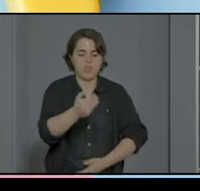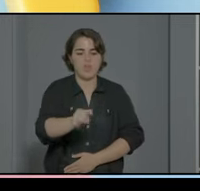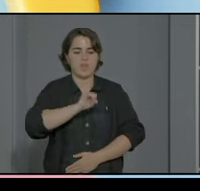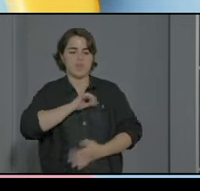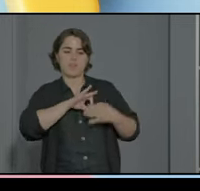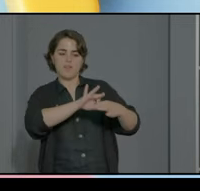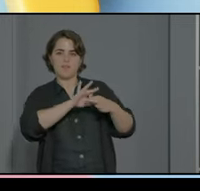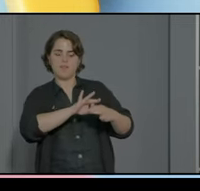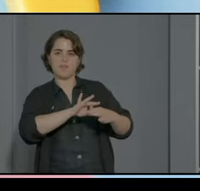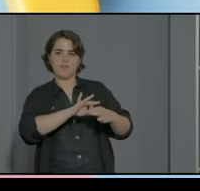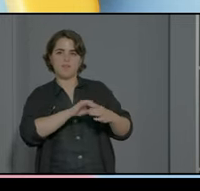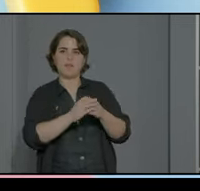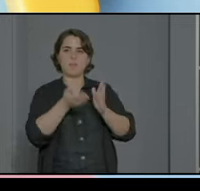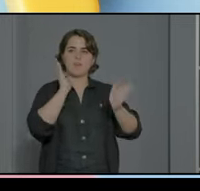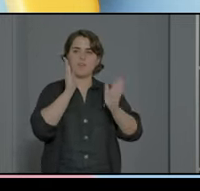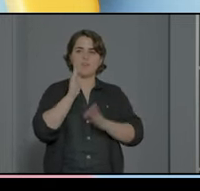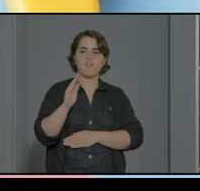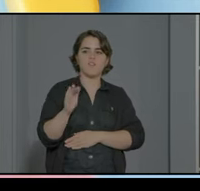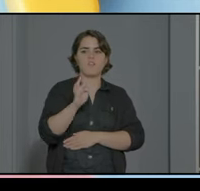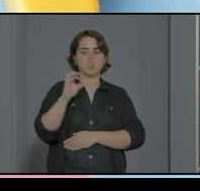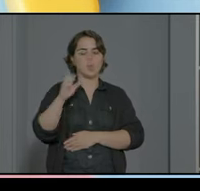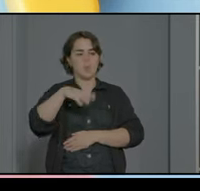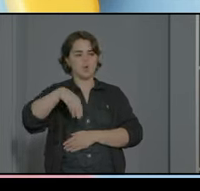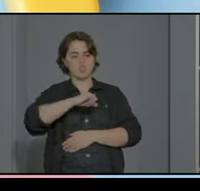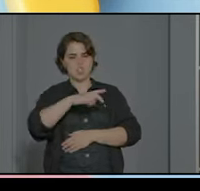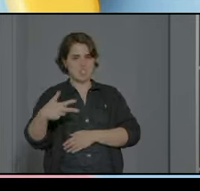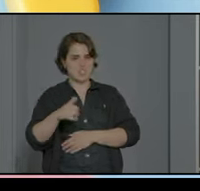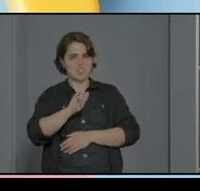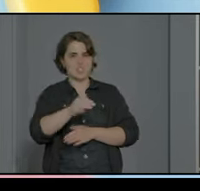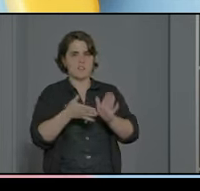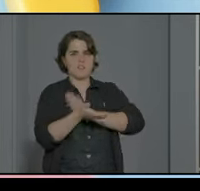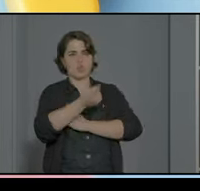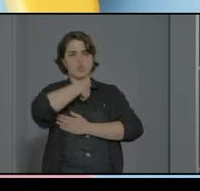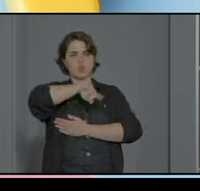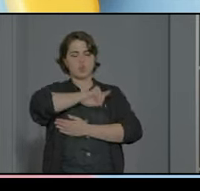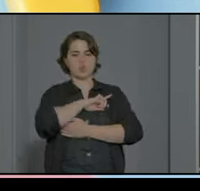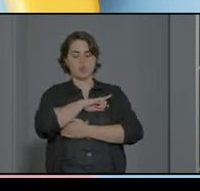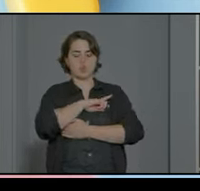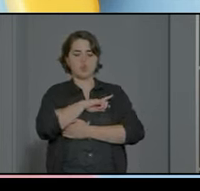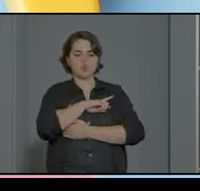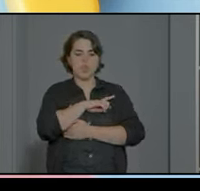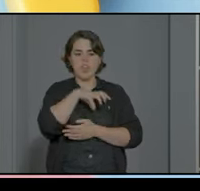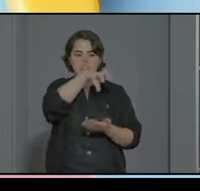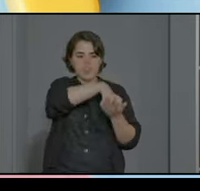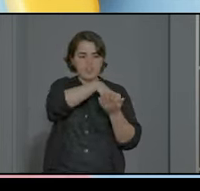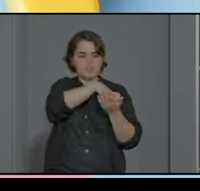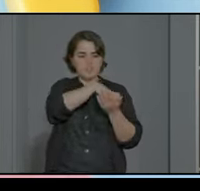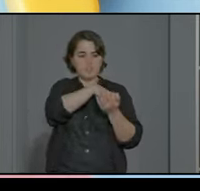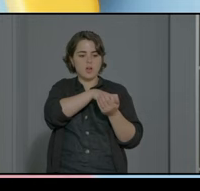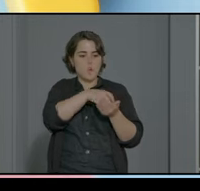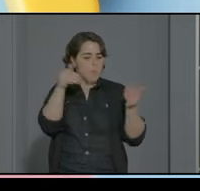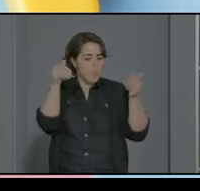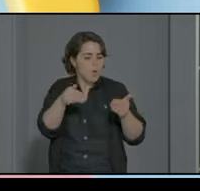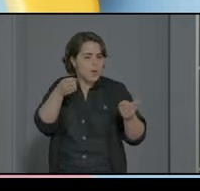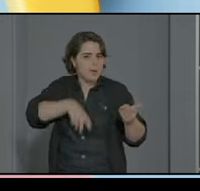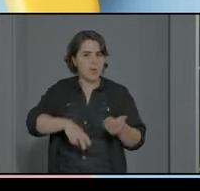pedagogía de Francesco Tonucci donde para nosotros el motor del centro es el niño y por eso